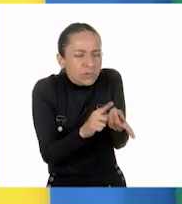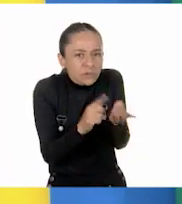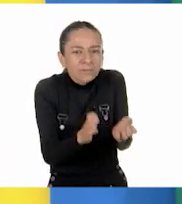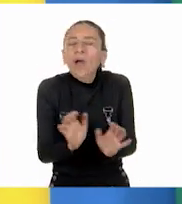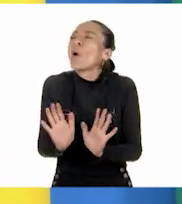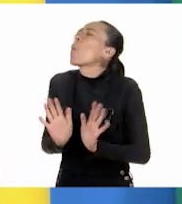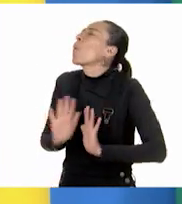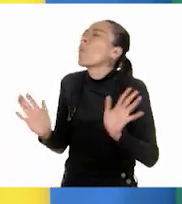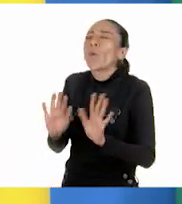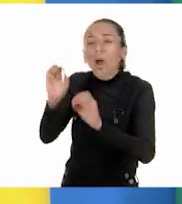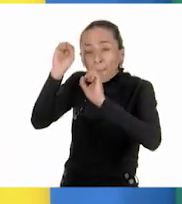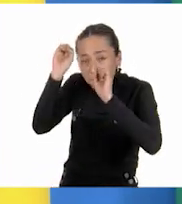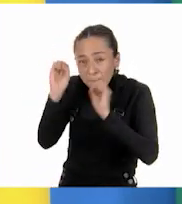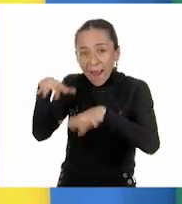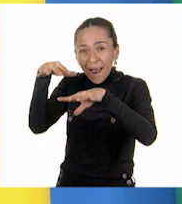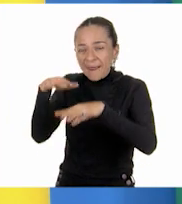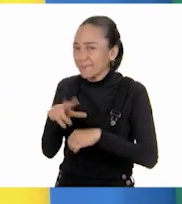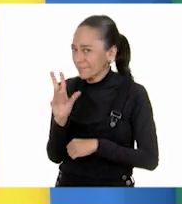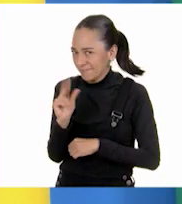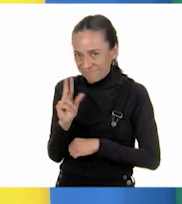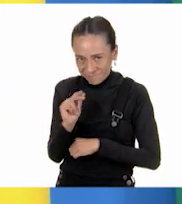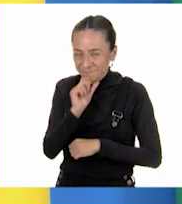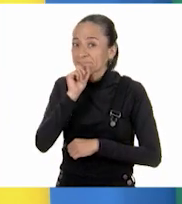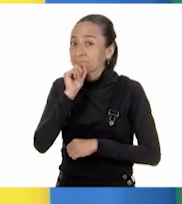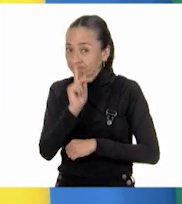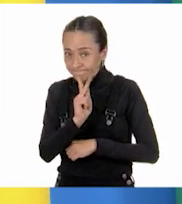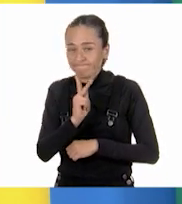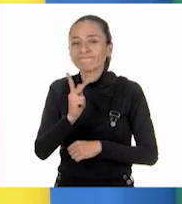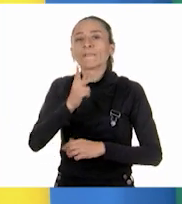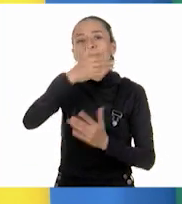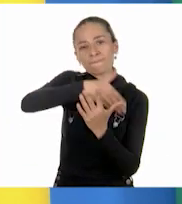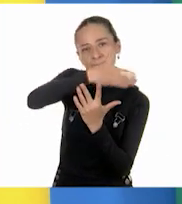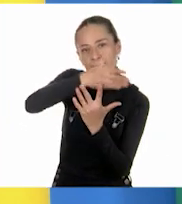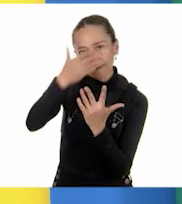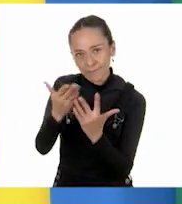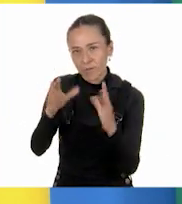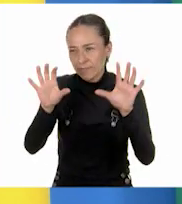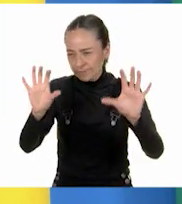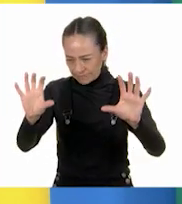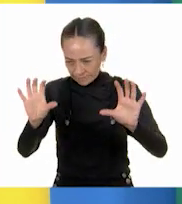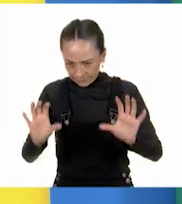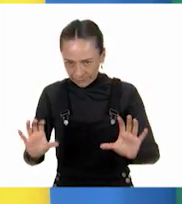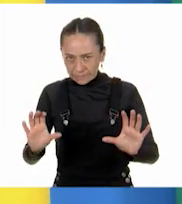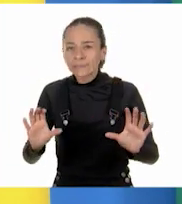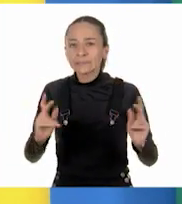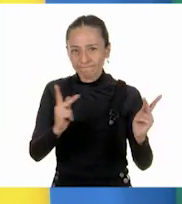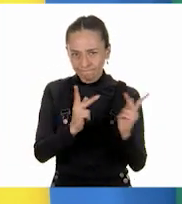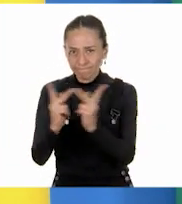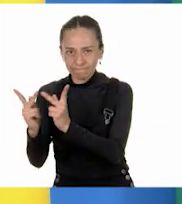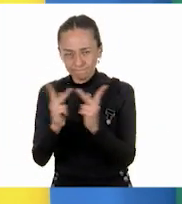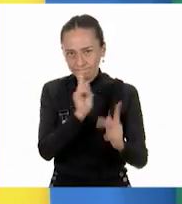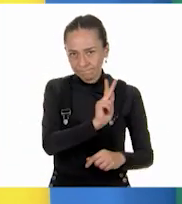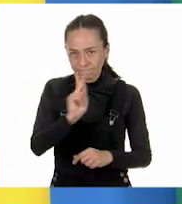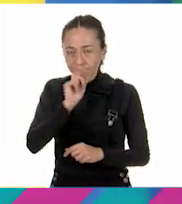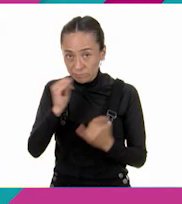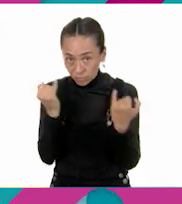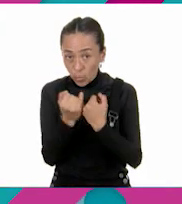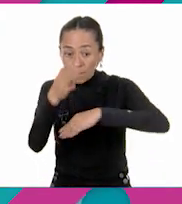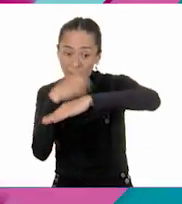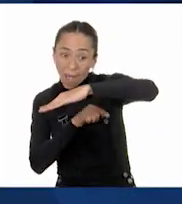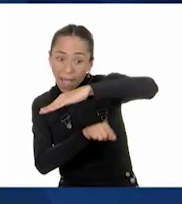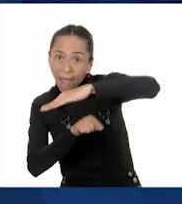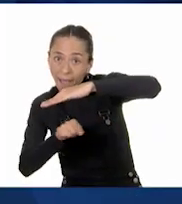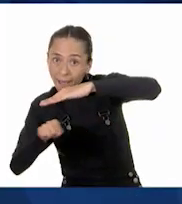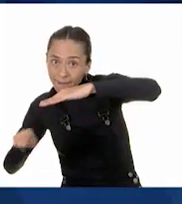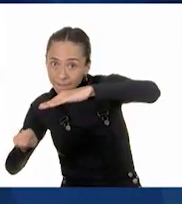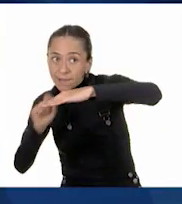equivalentes con el mismo denominador. Si multiplico por dos el numerador y el denominador de cada una de las fracciones que